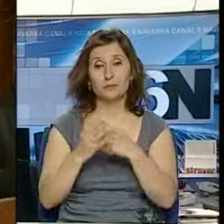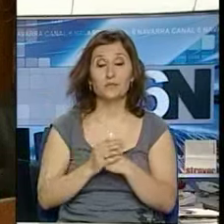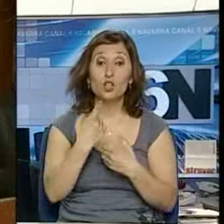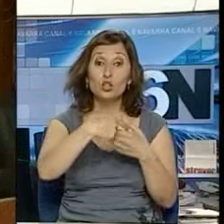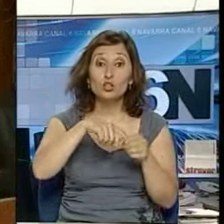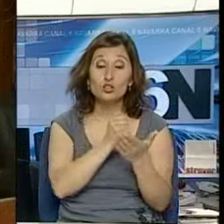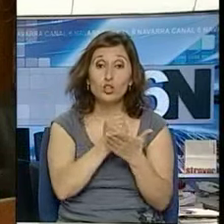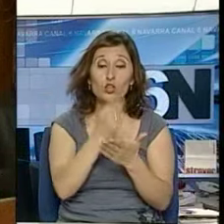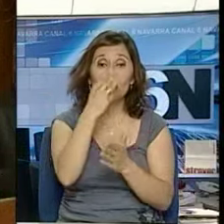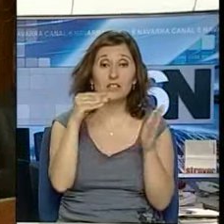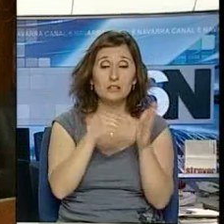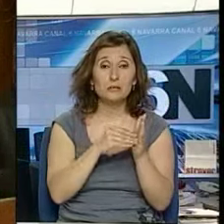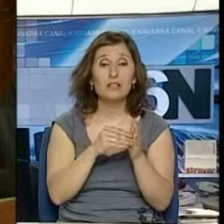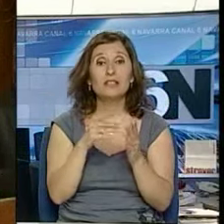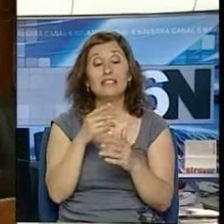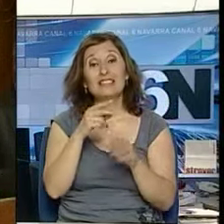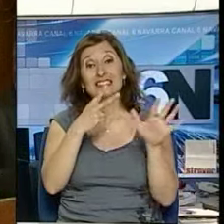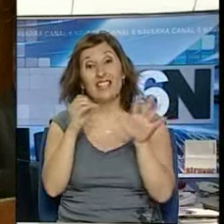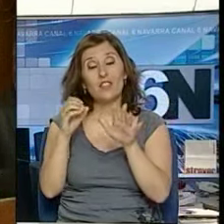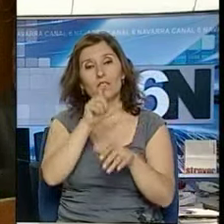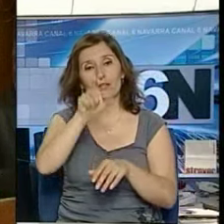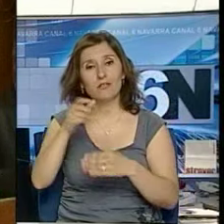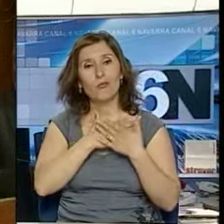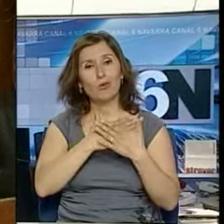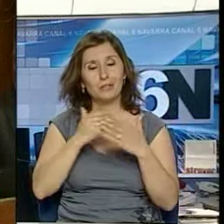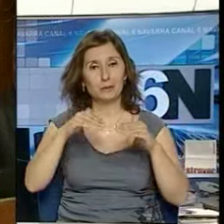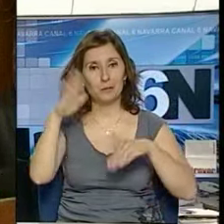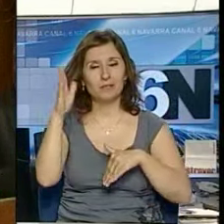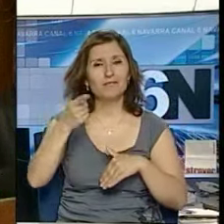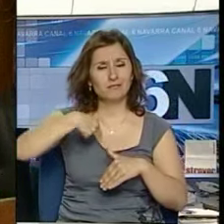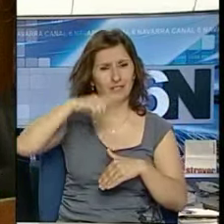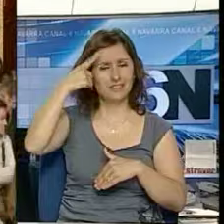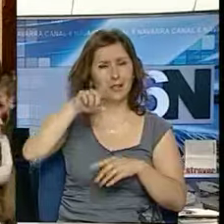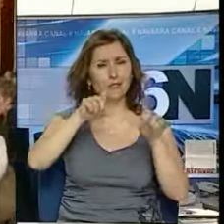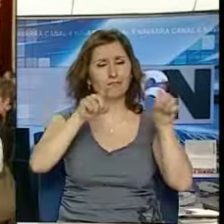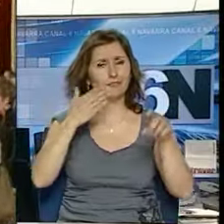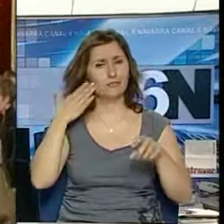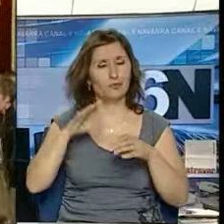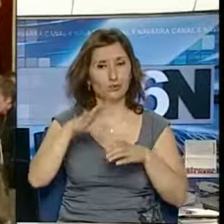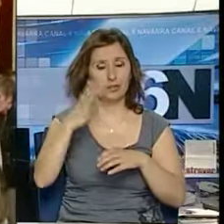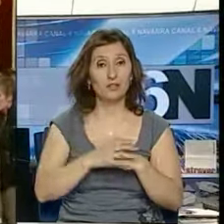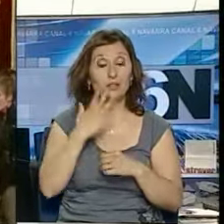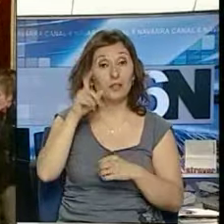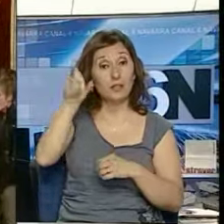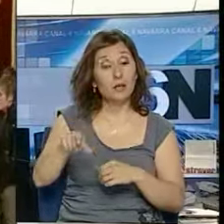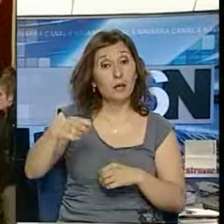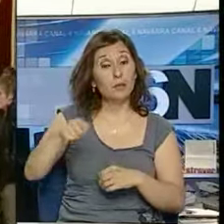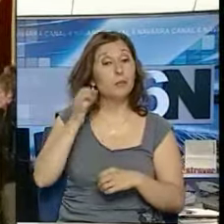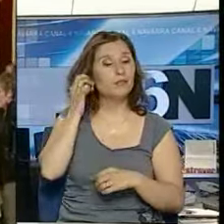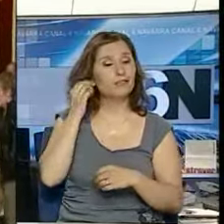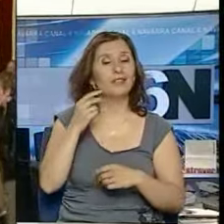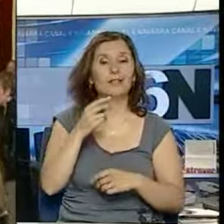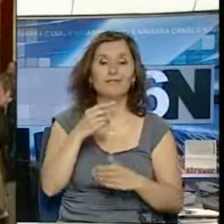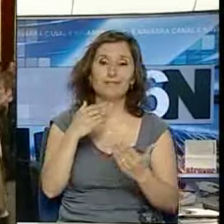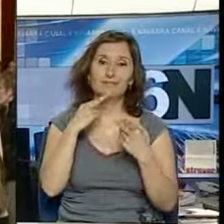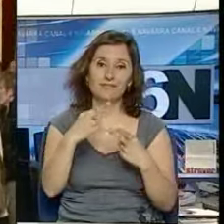.000 socios y más de 700 voluntarios y por ello sabemos que somos una entidad privilegiada. La presidenta de Anfas ha agradecido el reconocimiento